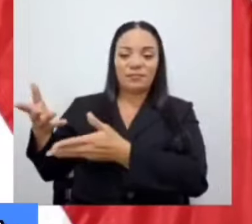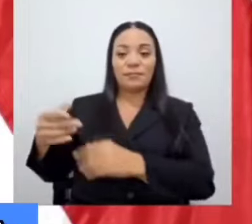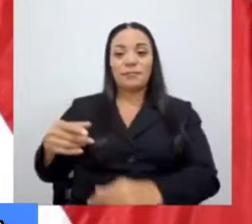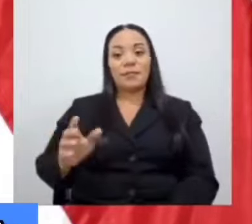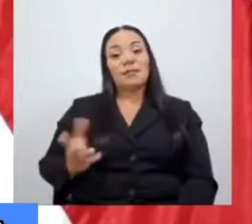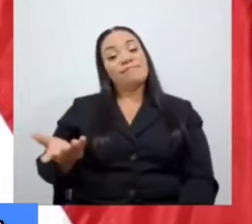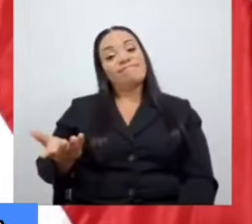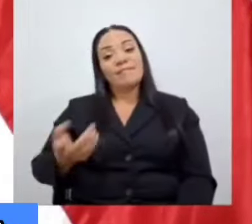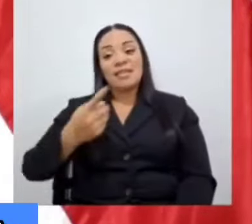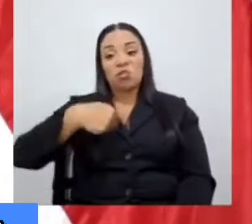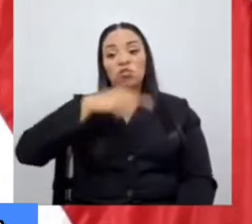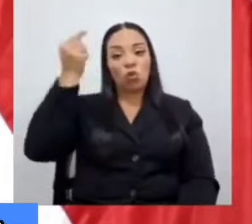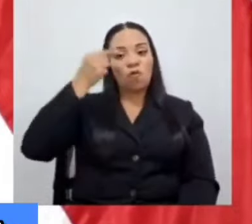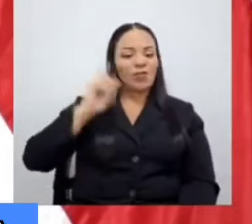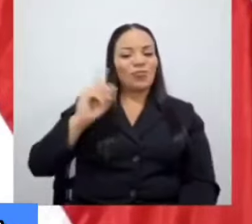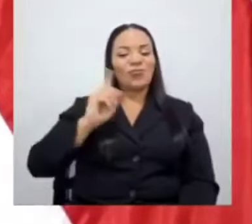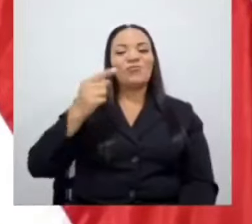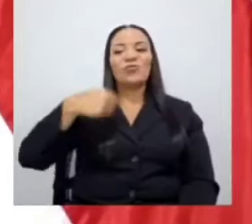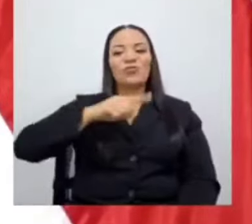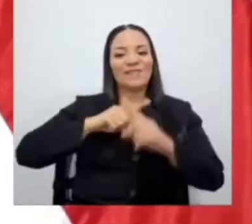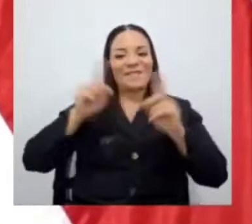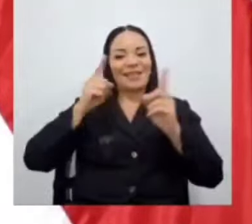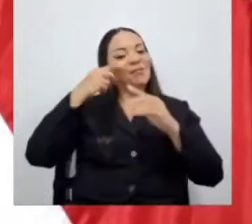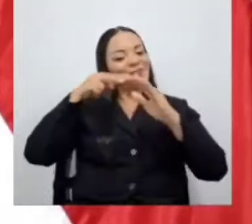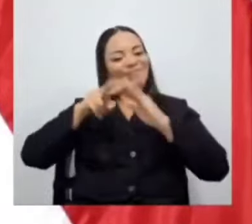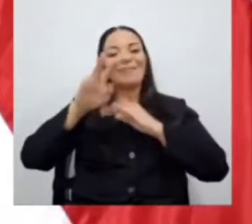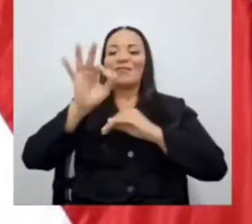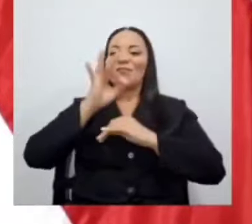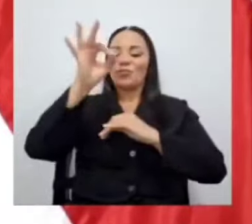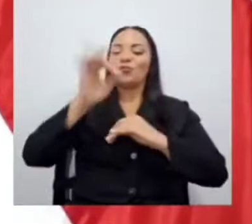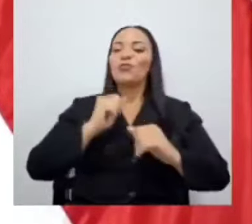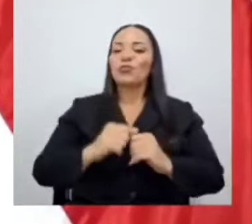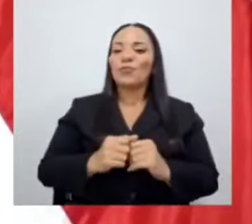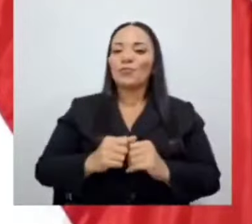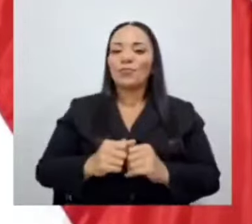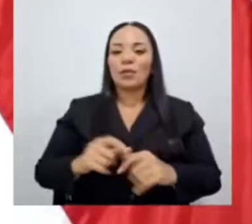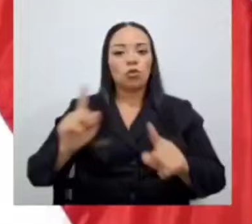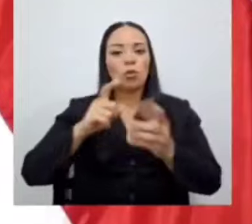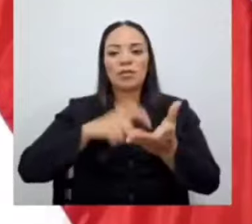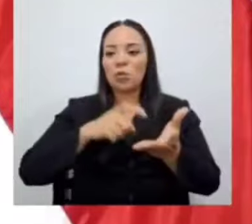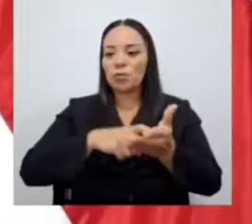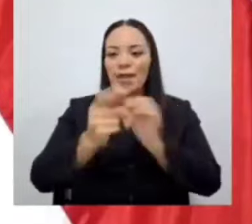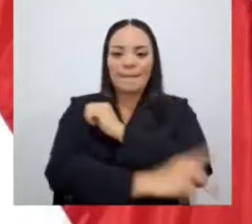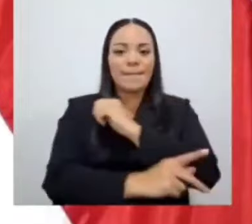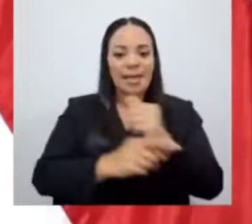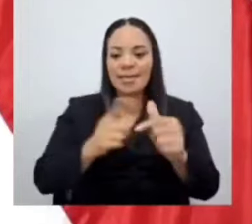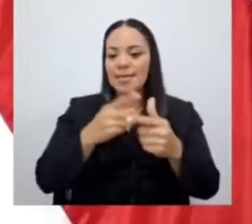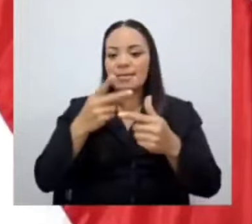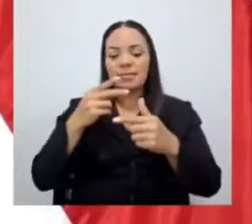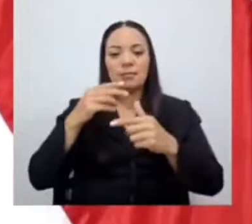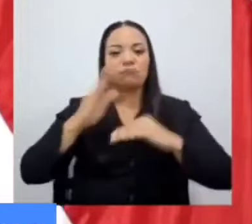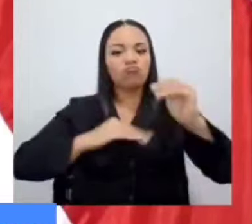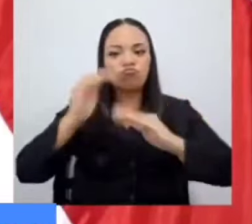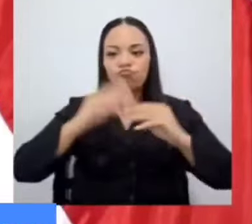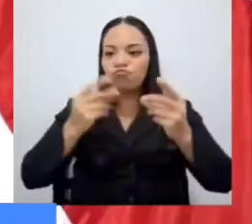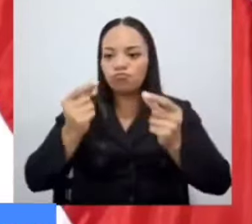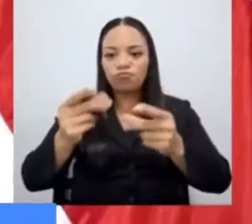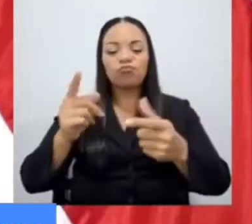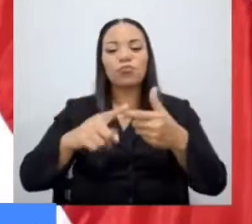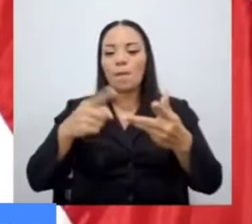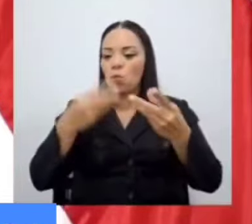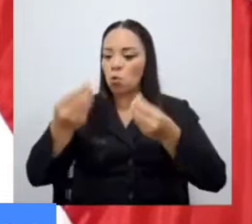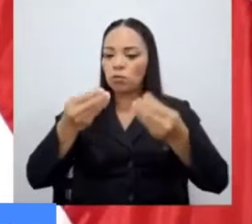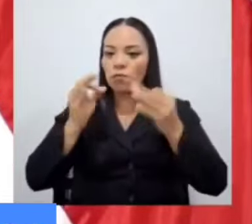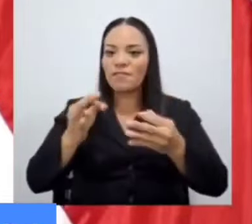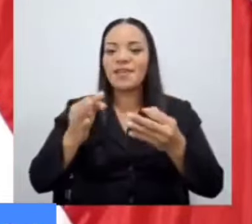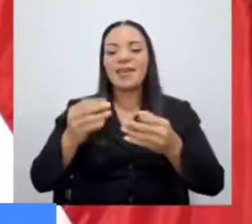en este gobierno vemos hacia adelante cómo no han de dar el país, cómo agilizar la obra, cómo ser productivos y cómo ser una nación